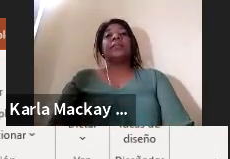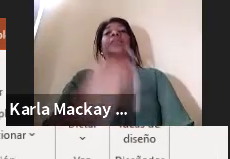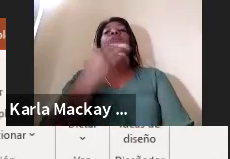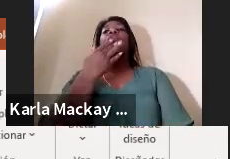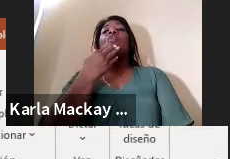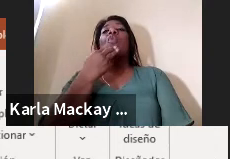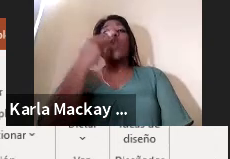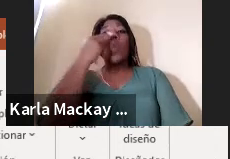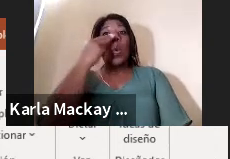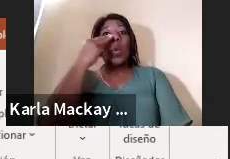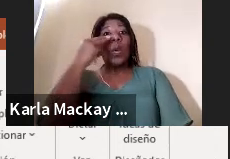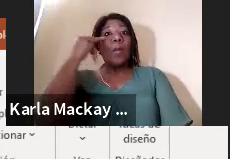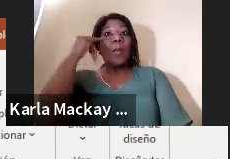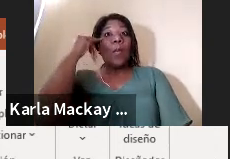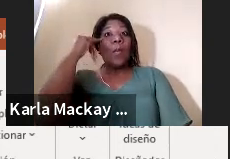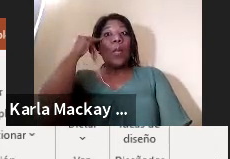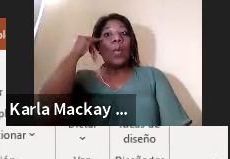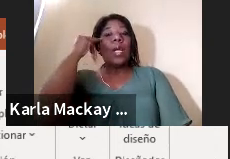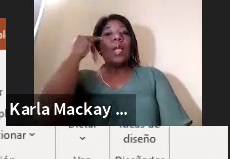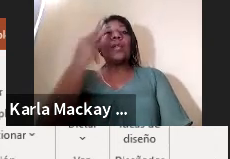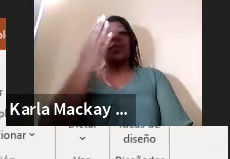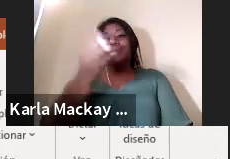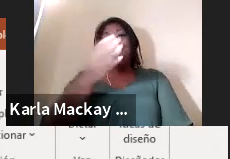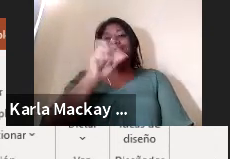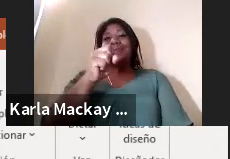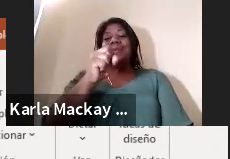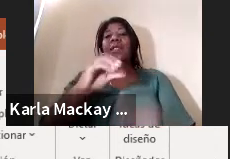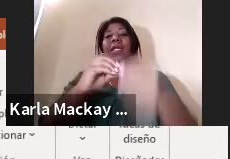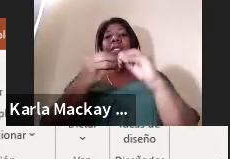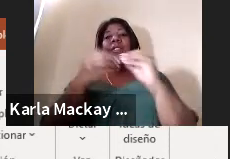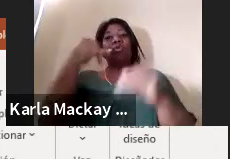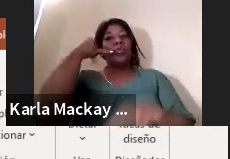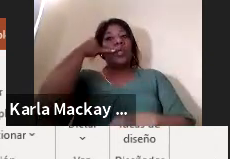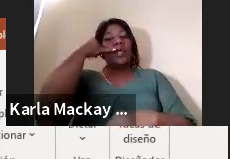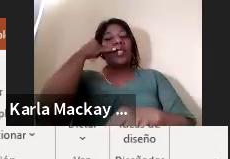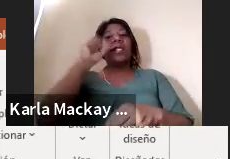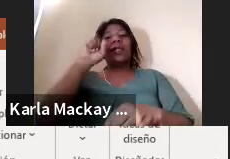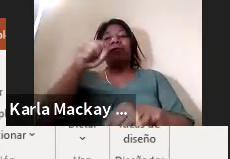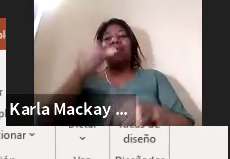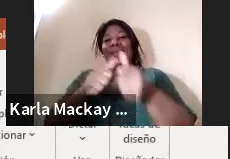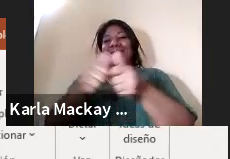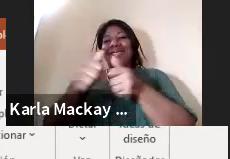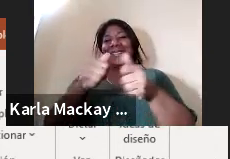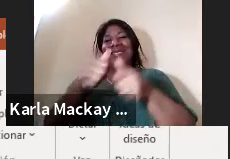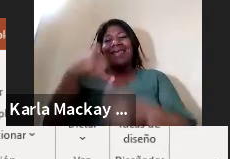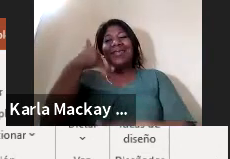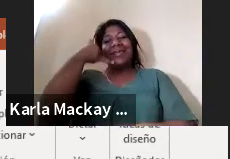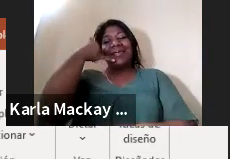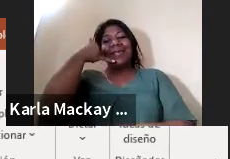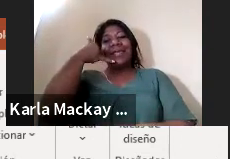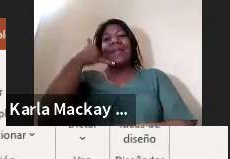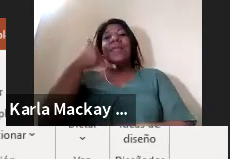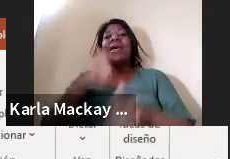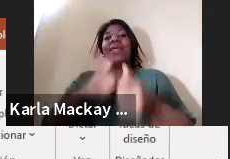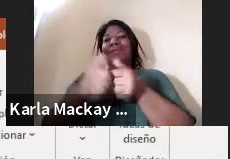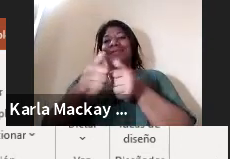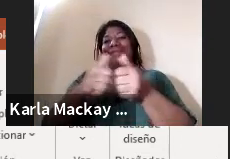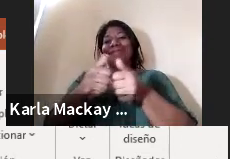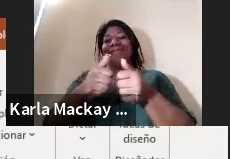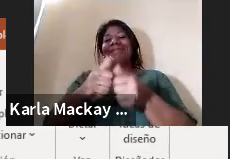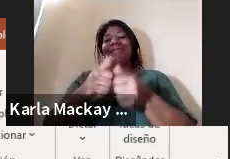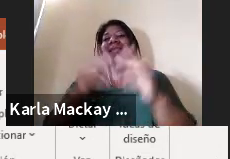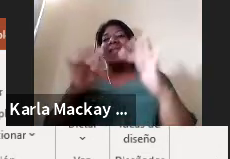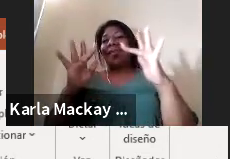universidad punto ac punto pa y mi número celular es más 507 6557